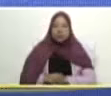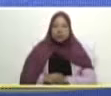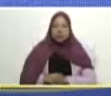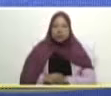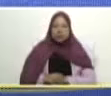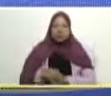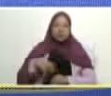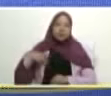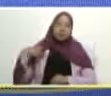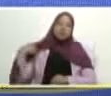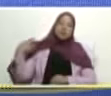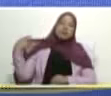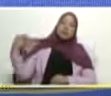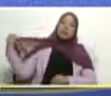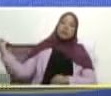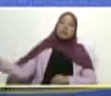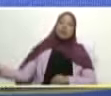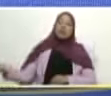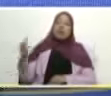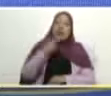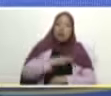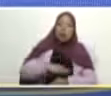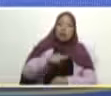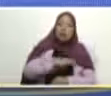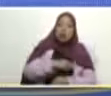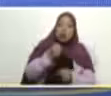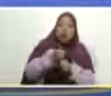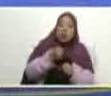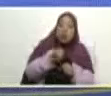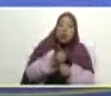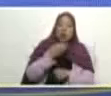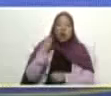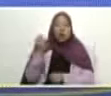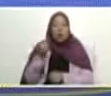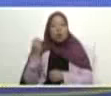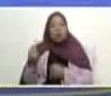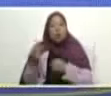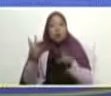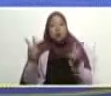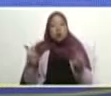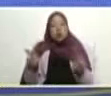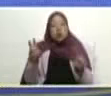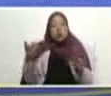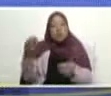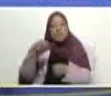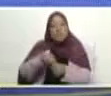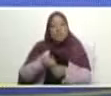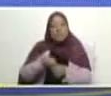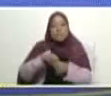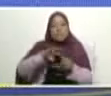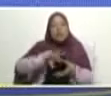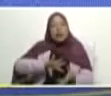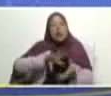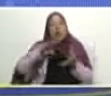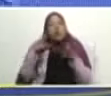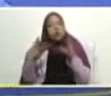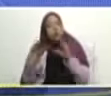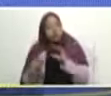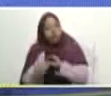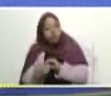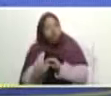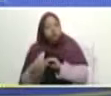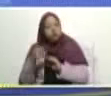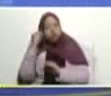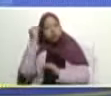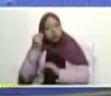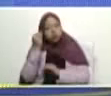entonces la misión la chamba juvenil la integra en una nueva visión reformateada hemos hecho una